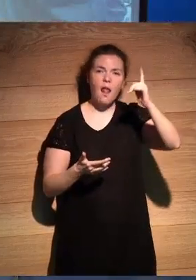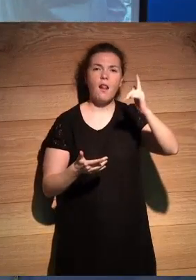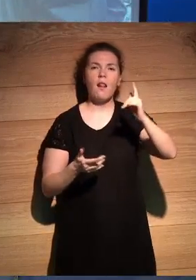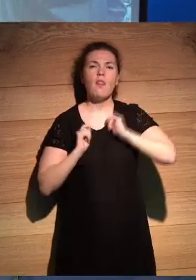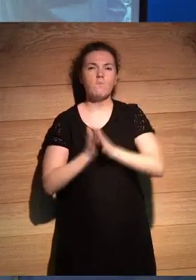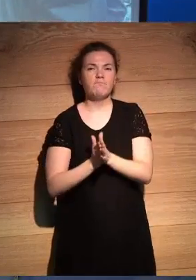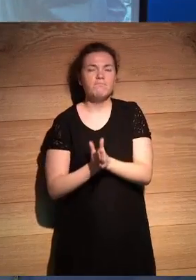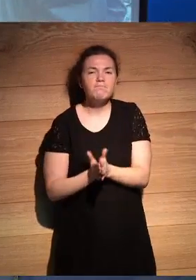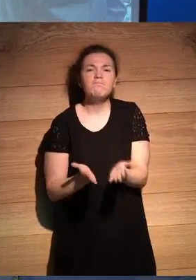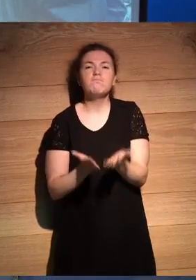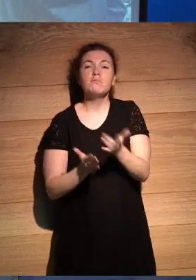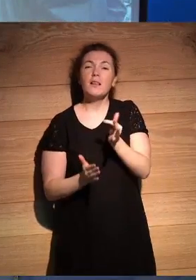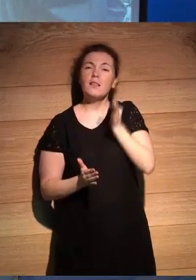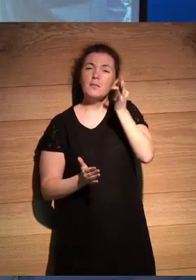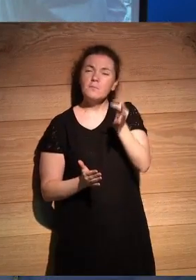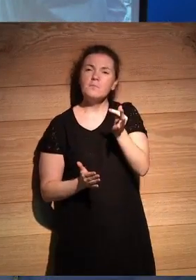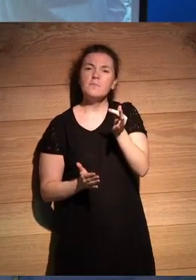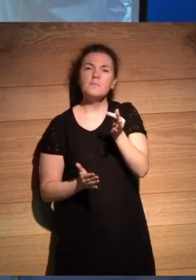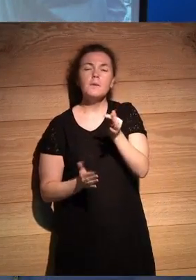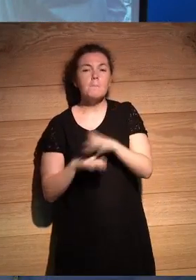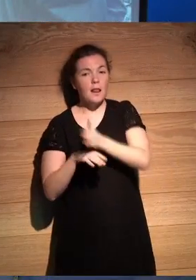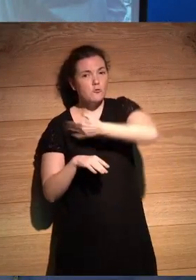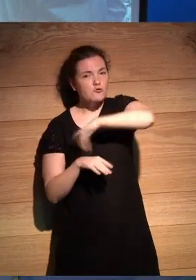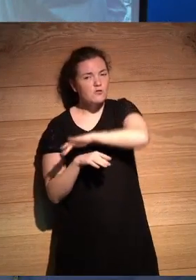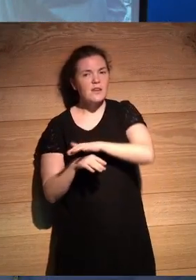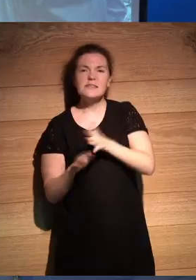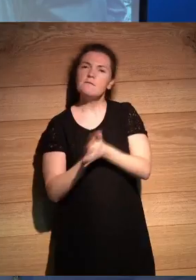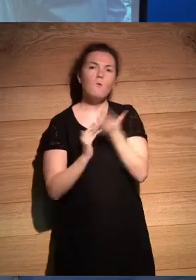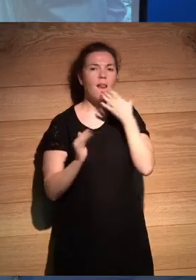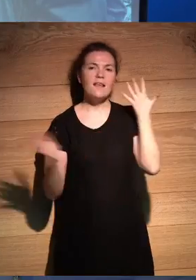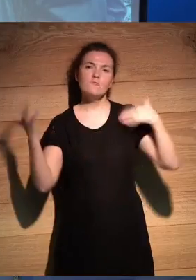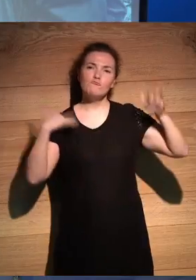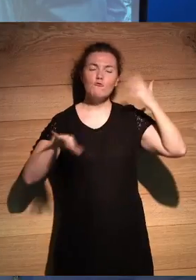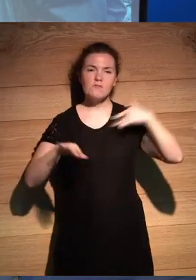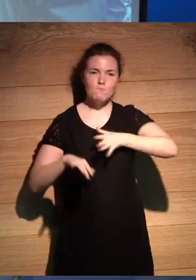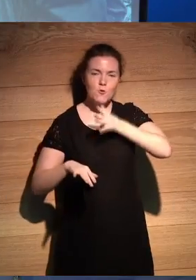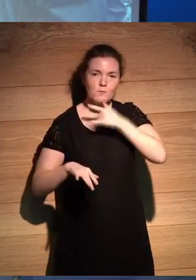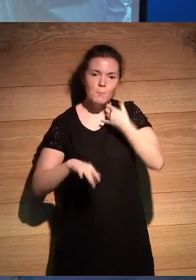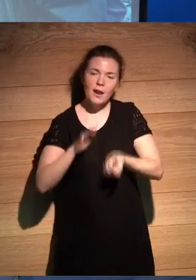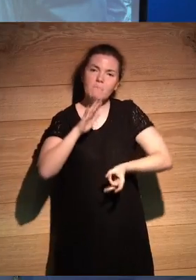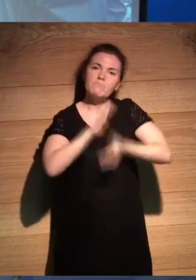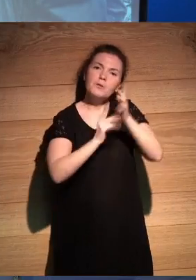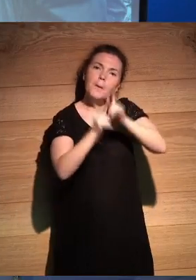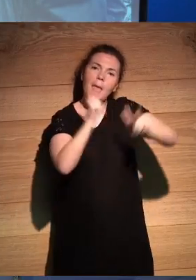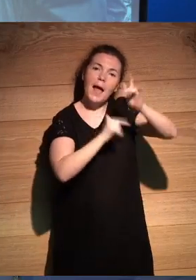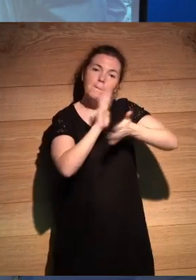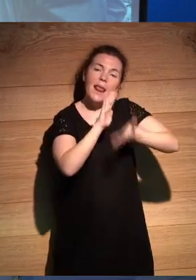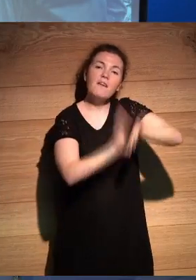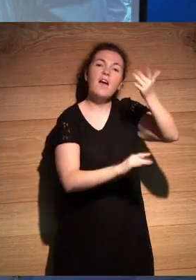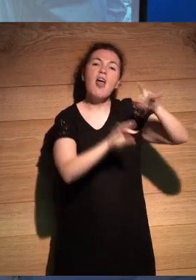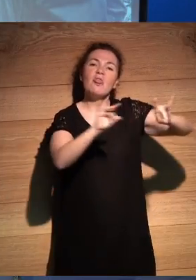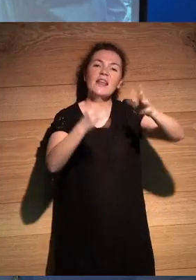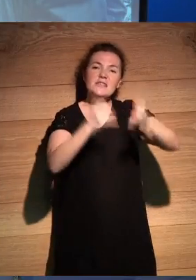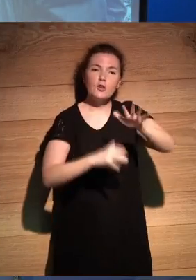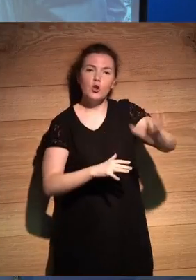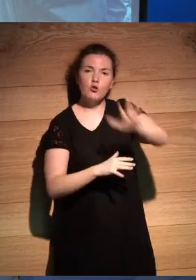era para nosotros la excusa literaria perfecta para construir un viaje a los desiertos del noroeste de